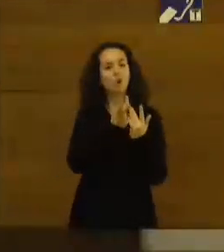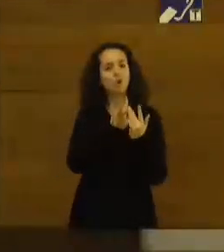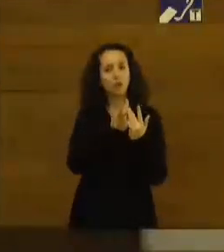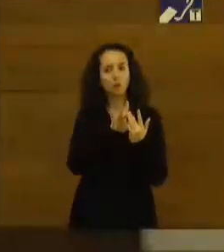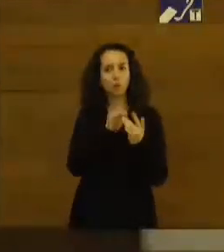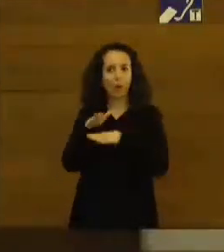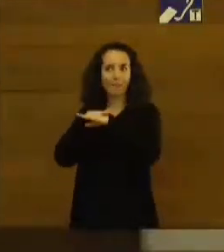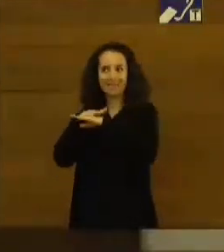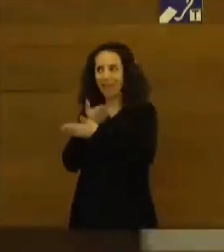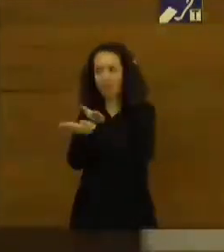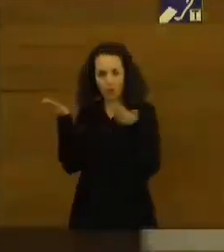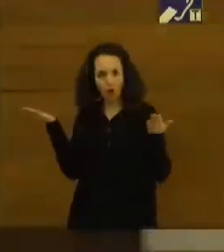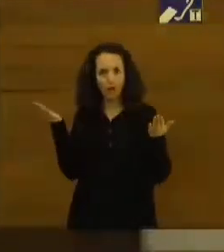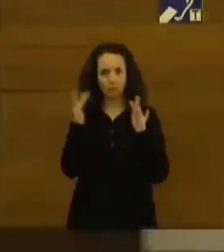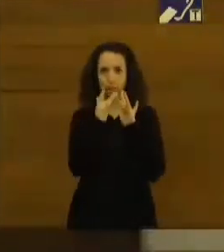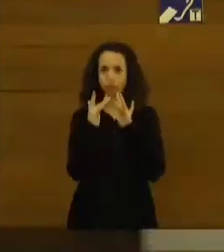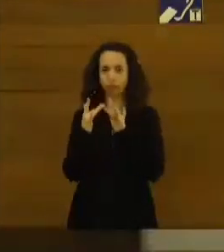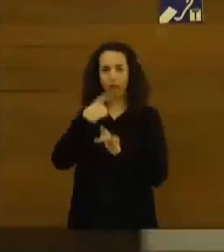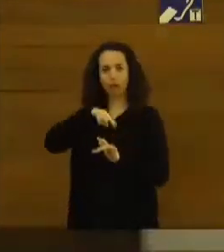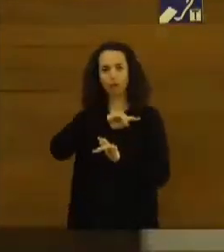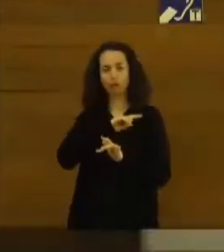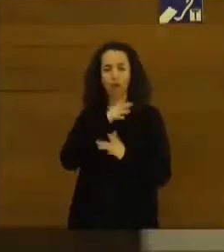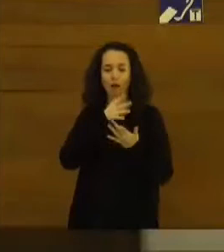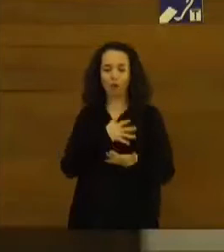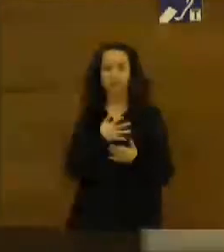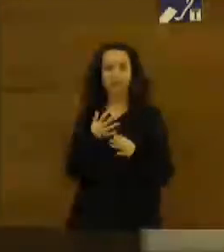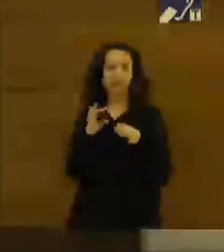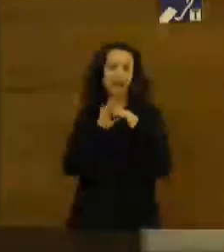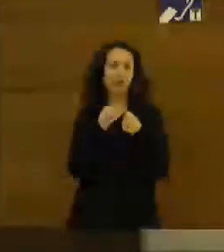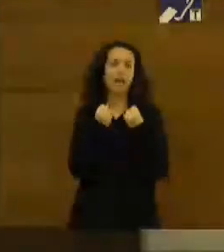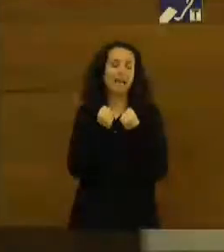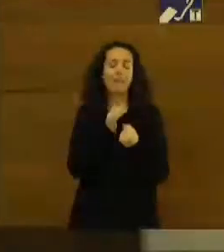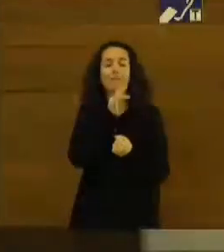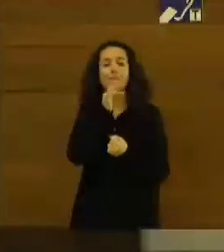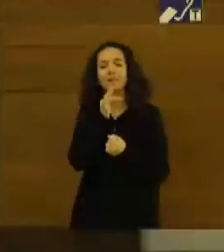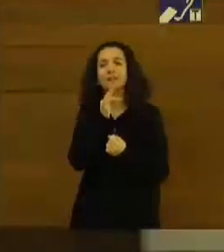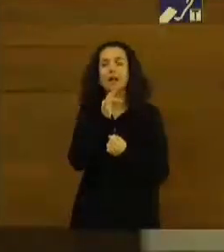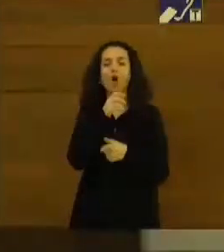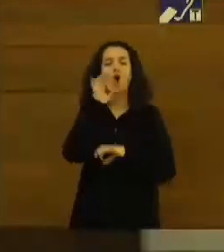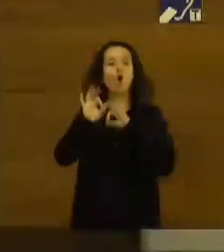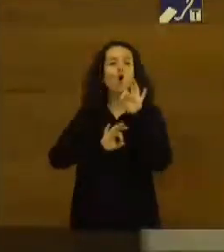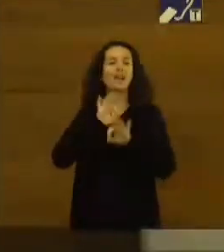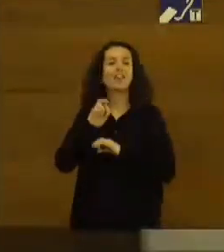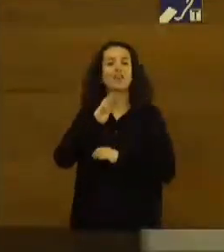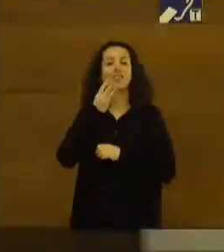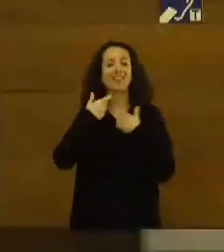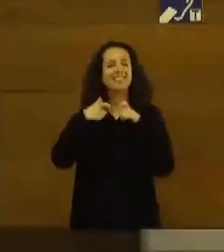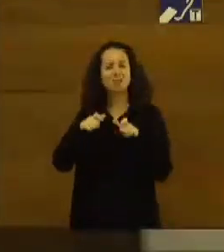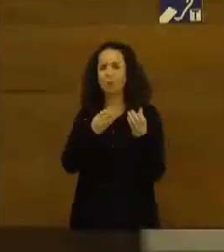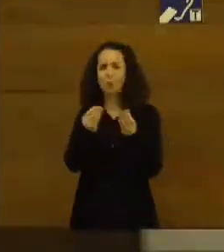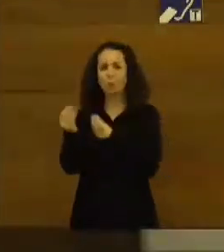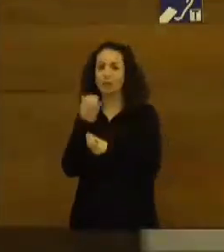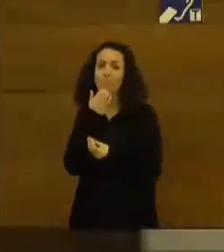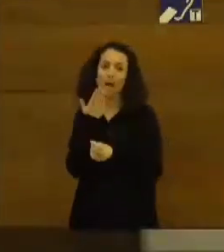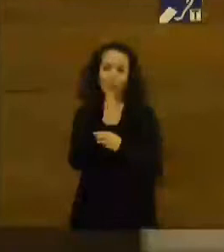administración, las diversas administraciones que naturalmente actúan en este campo, sino con muchas organizaciones del tercer sector como las que